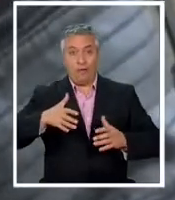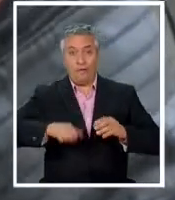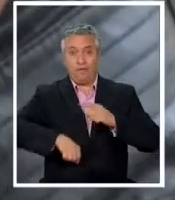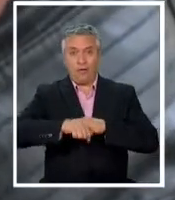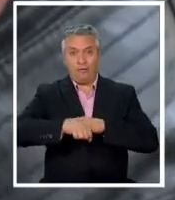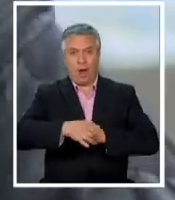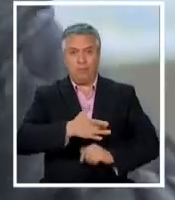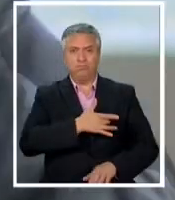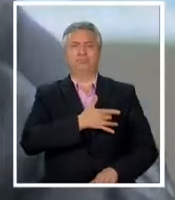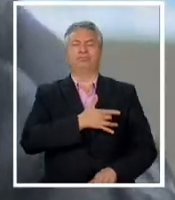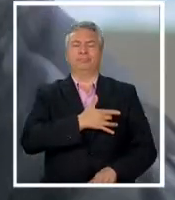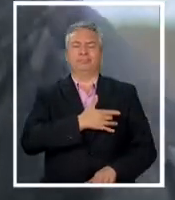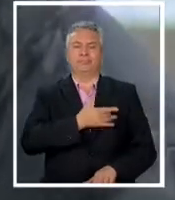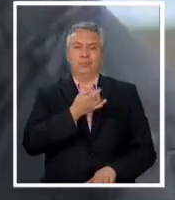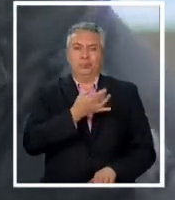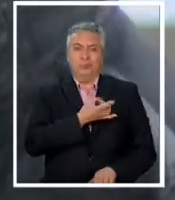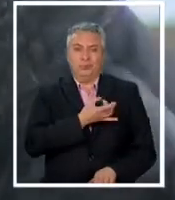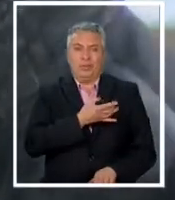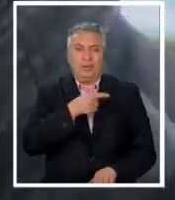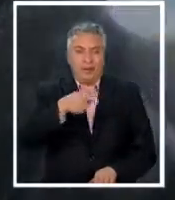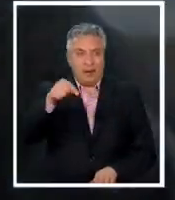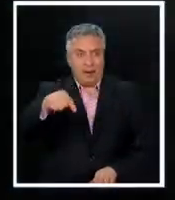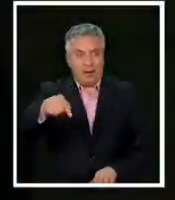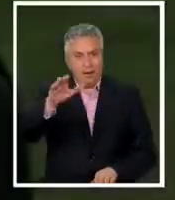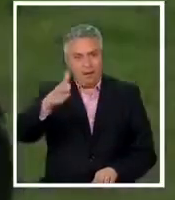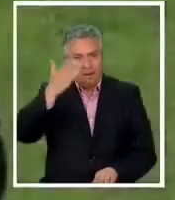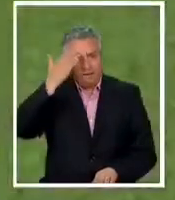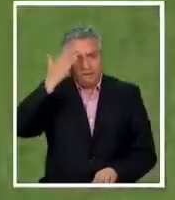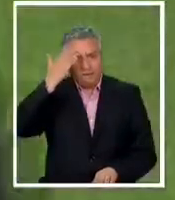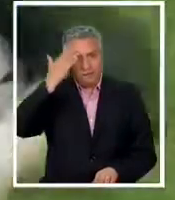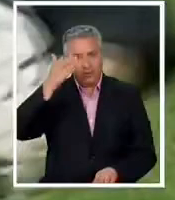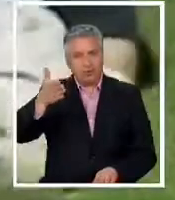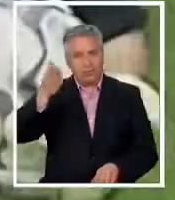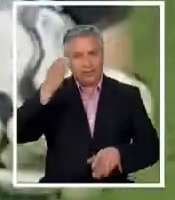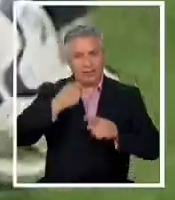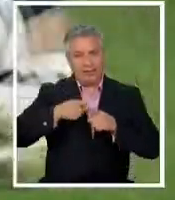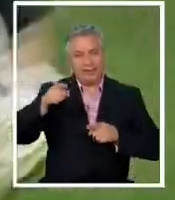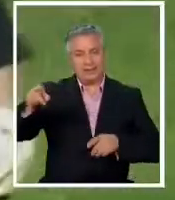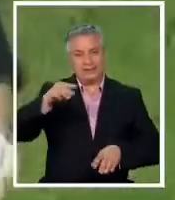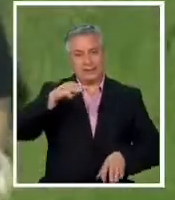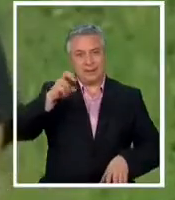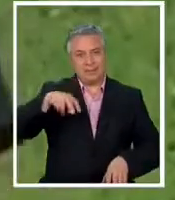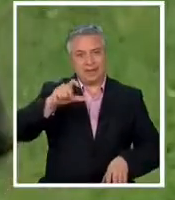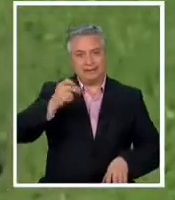diagnóstico cruel que estremece a una de las leyendas del Manchester United